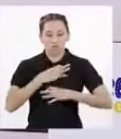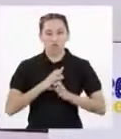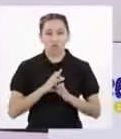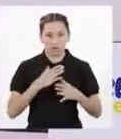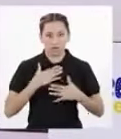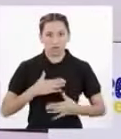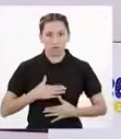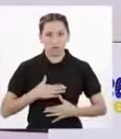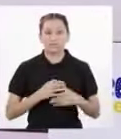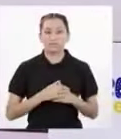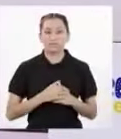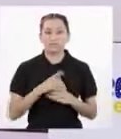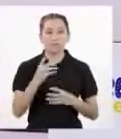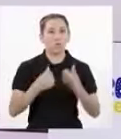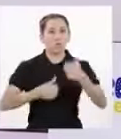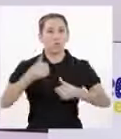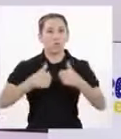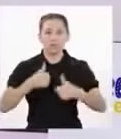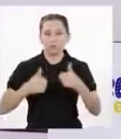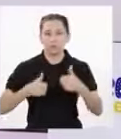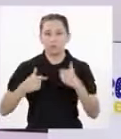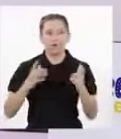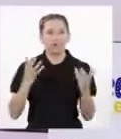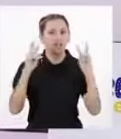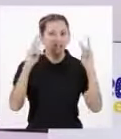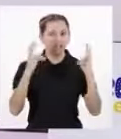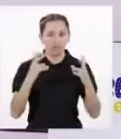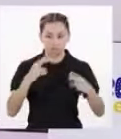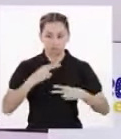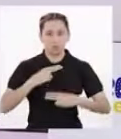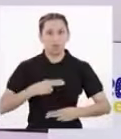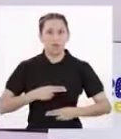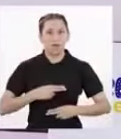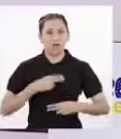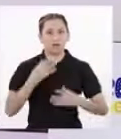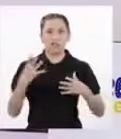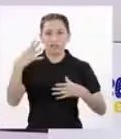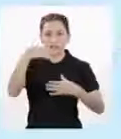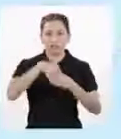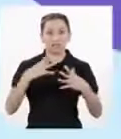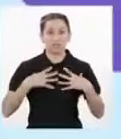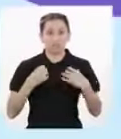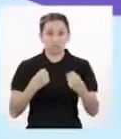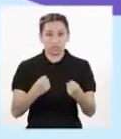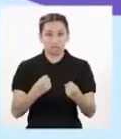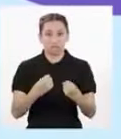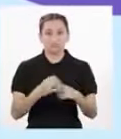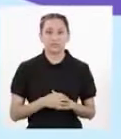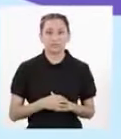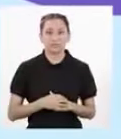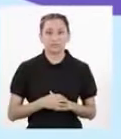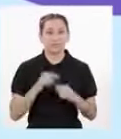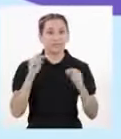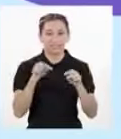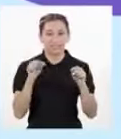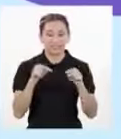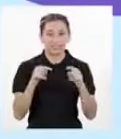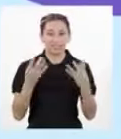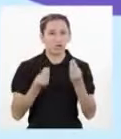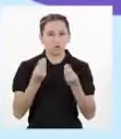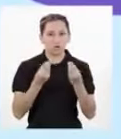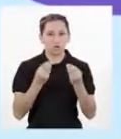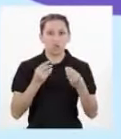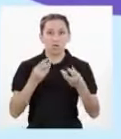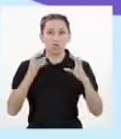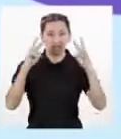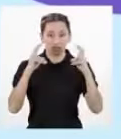ser el impacto que tengan los descubrimientos sobre el genoma humano en la conservación de la salud? Creo que el impacto que trae el descubrimiento